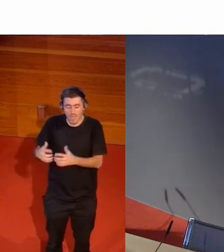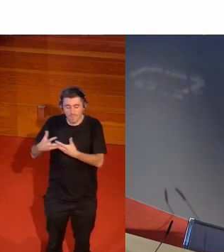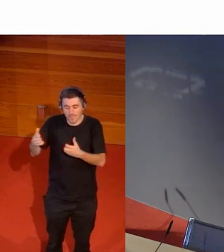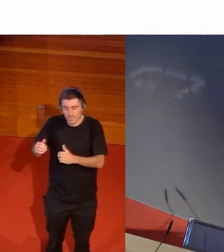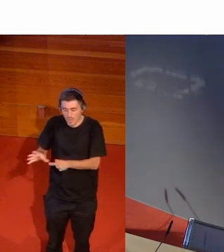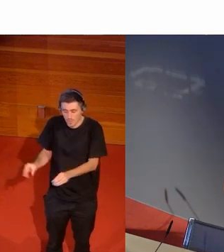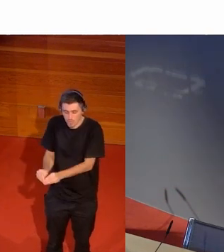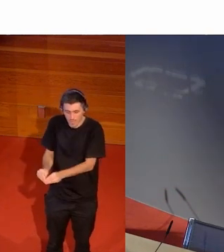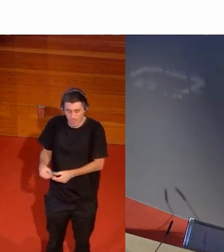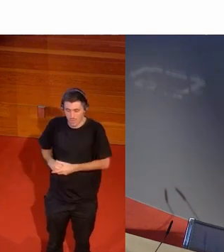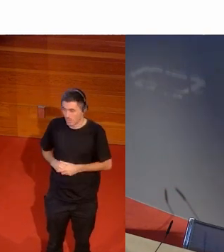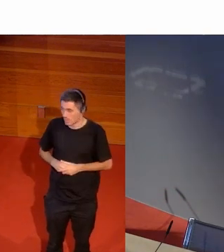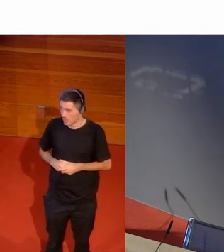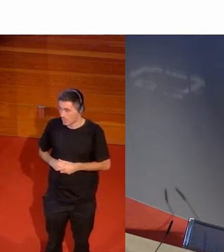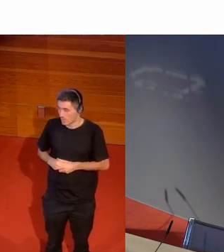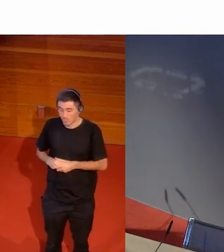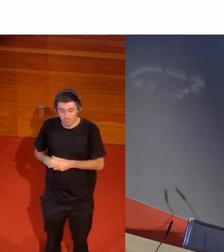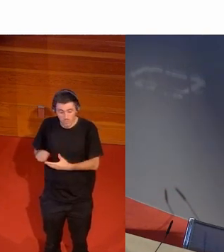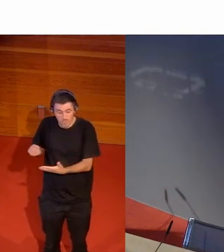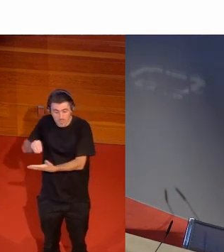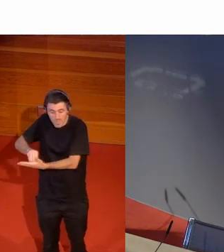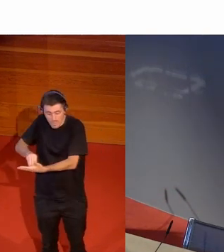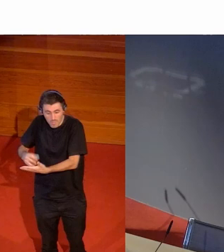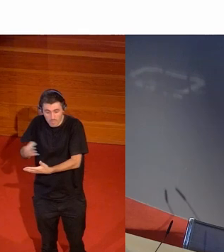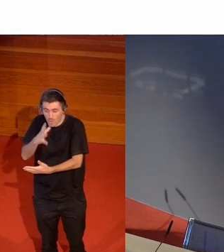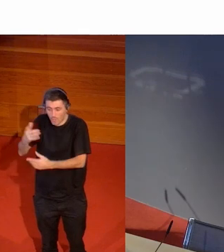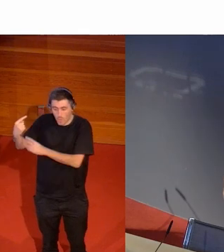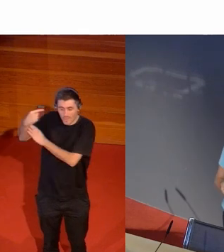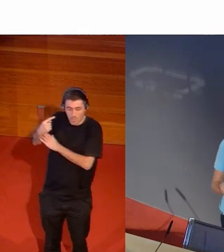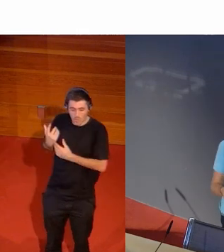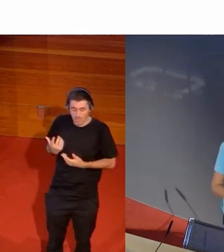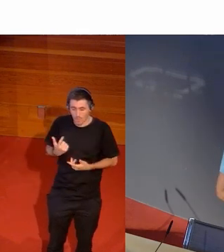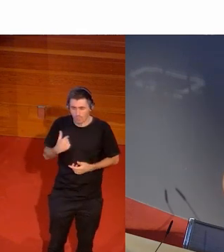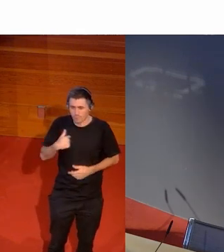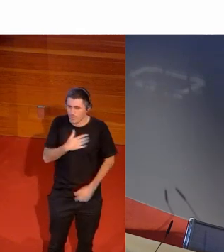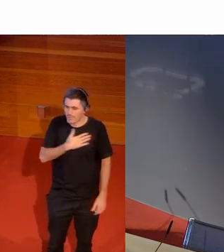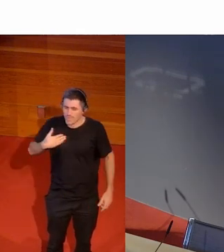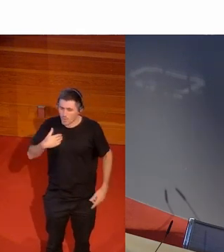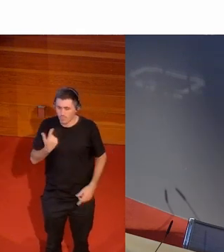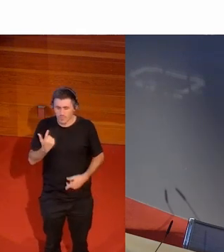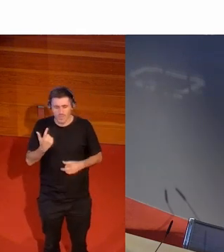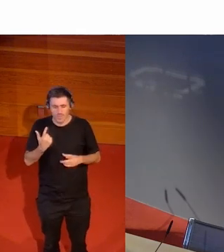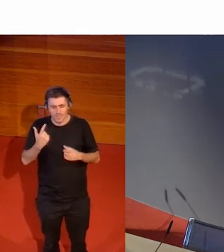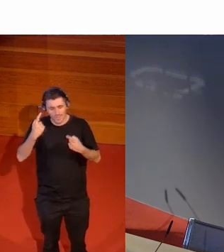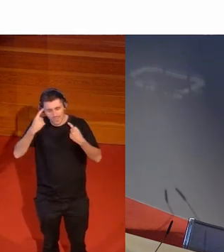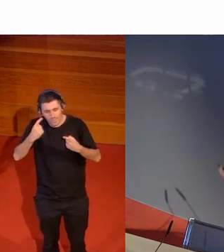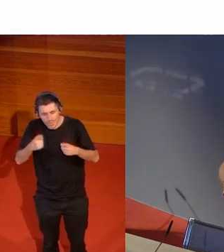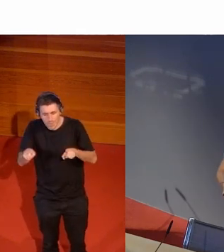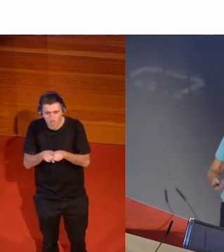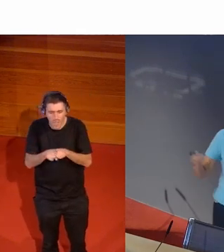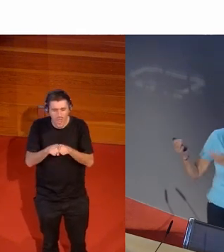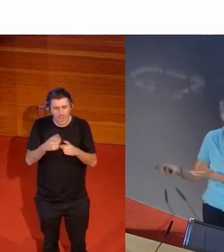resumen lo resuelven y lo meten porque lo tienen que meter con calzador pero ya me gustaría que le dieran la misma intensidad la misma